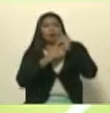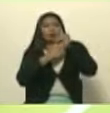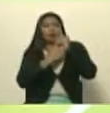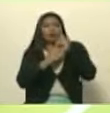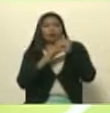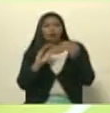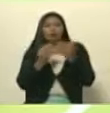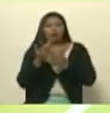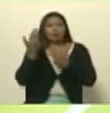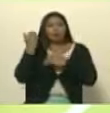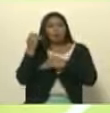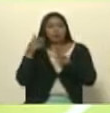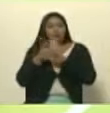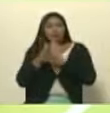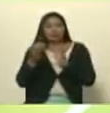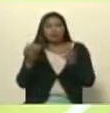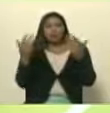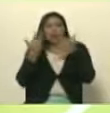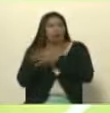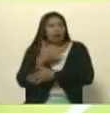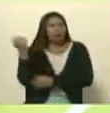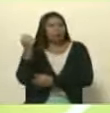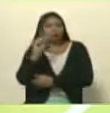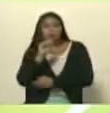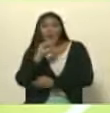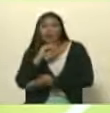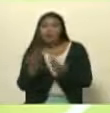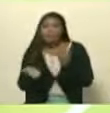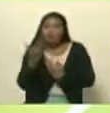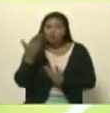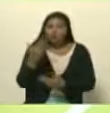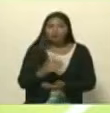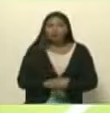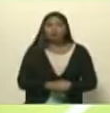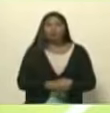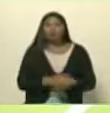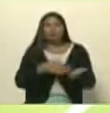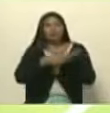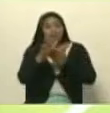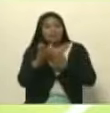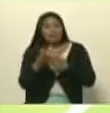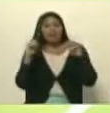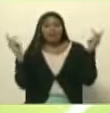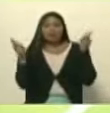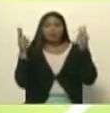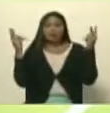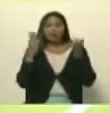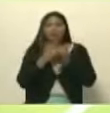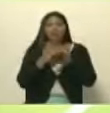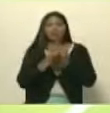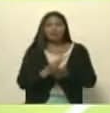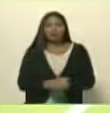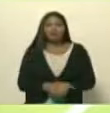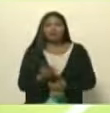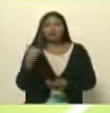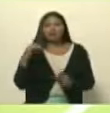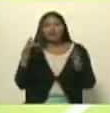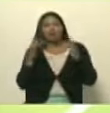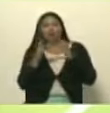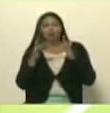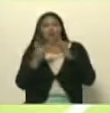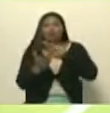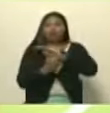la retaguardia se descuidan. Son importantísimas para garantizar la victoria. Si tienes las redes sociales como